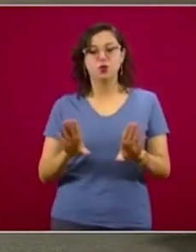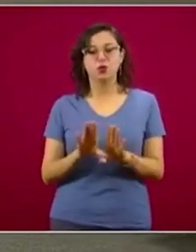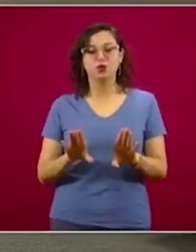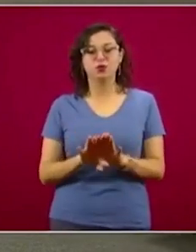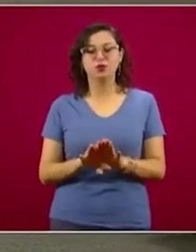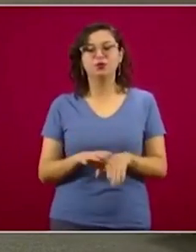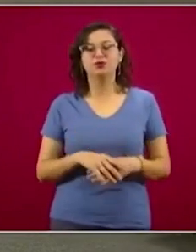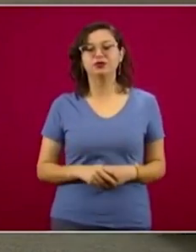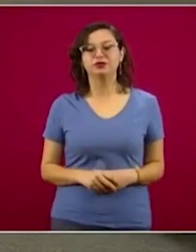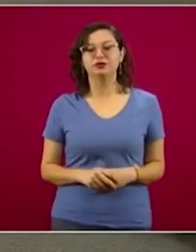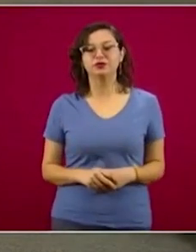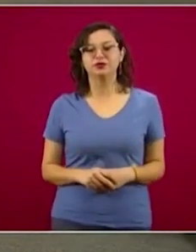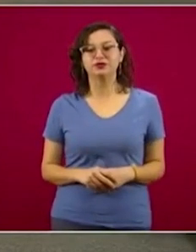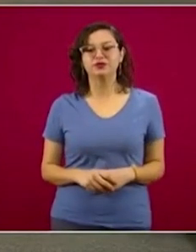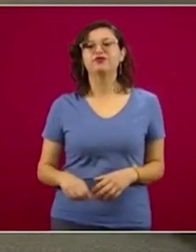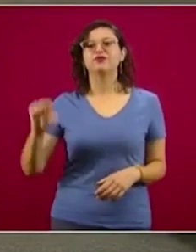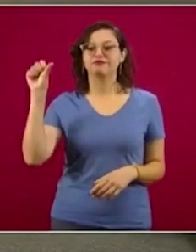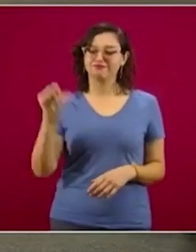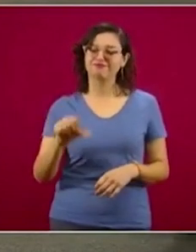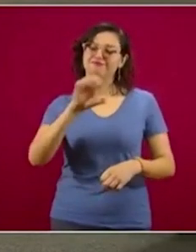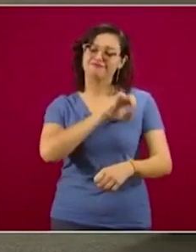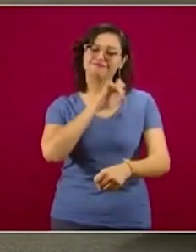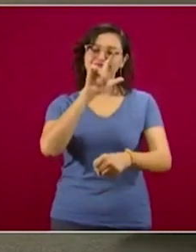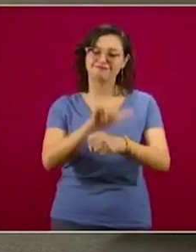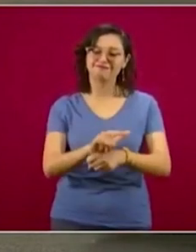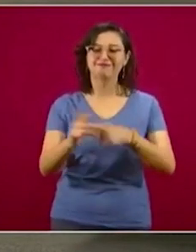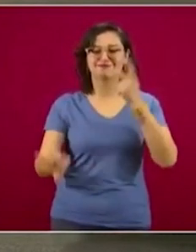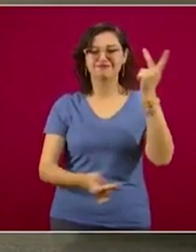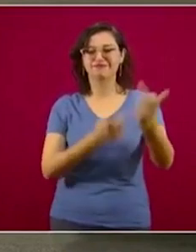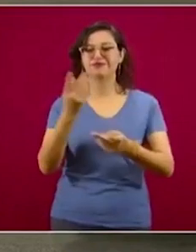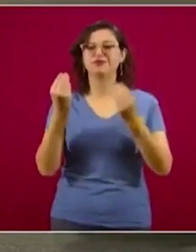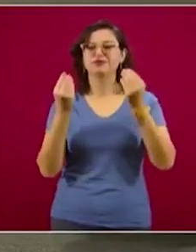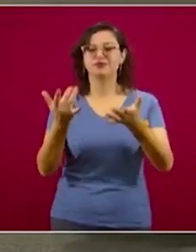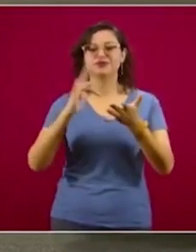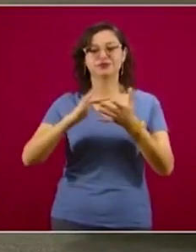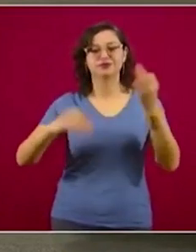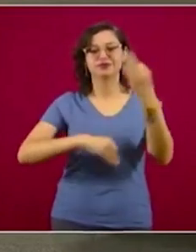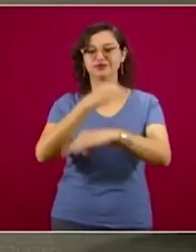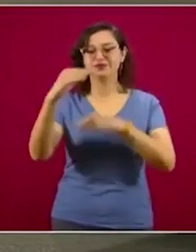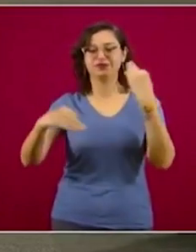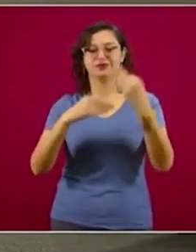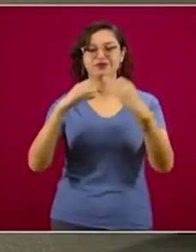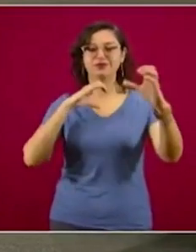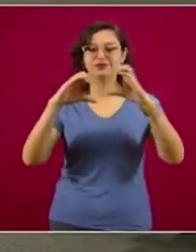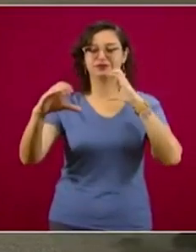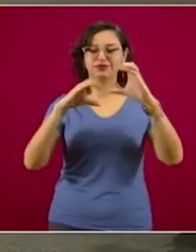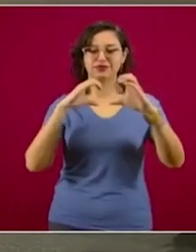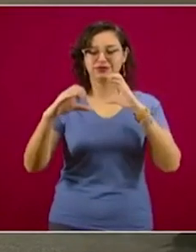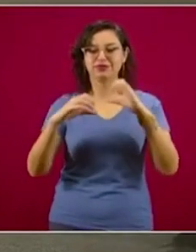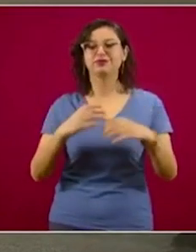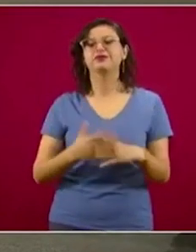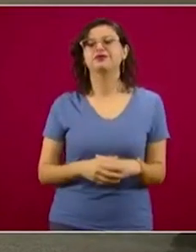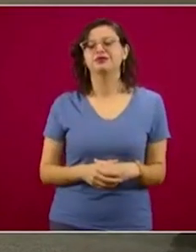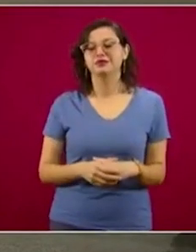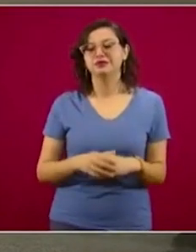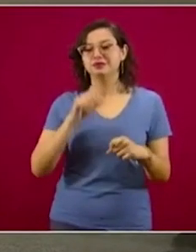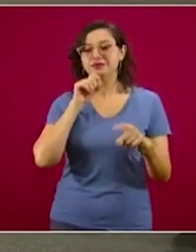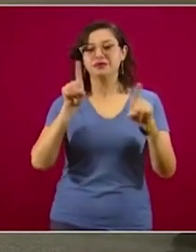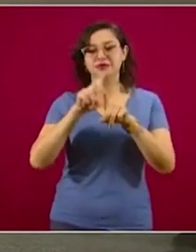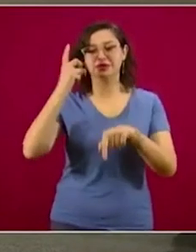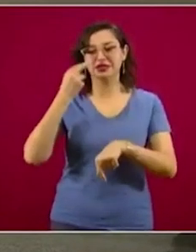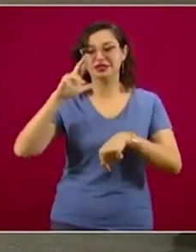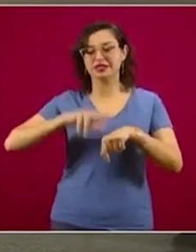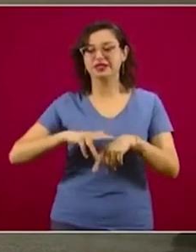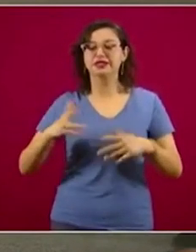sesión muy especial. Agradezco de antemano a todo el equipo de comunicación social y a la Dirección General de